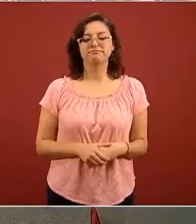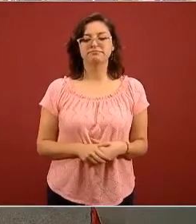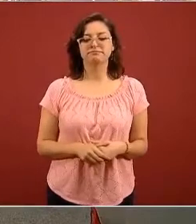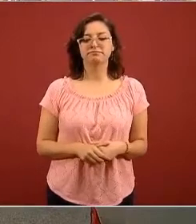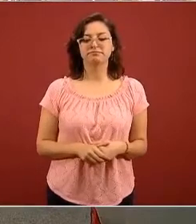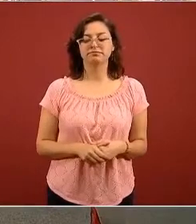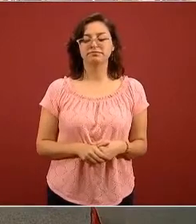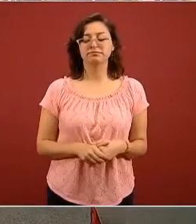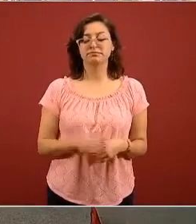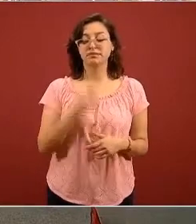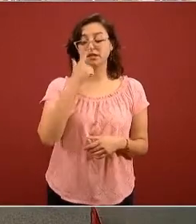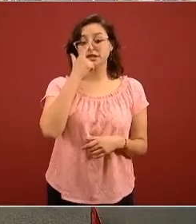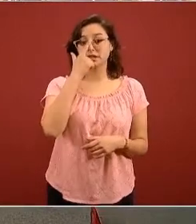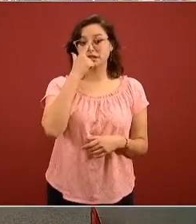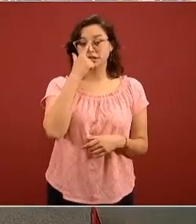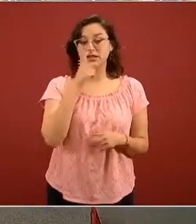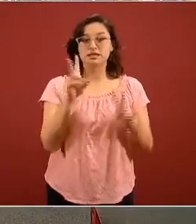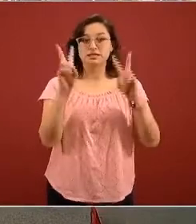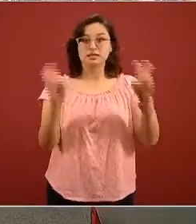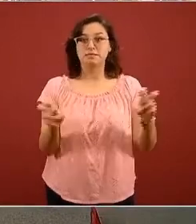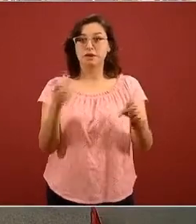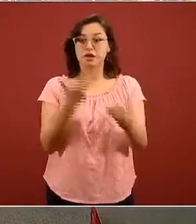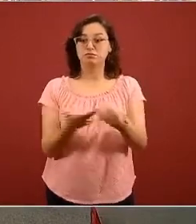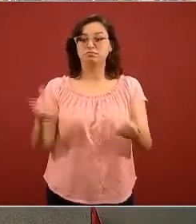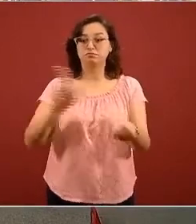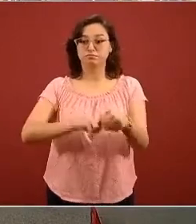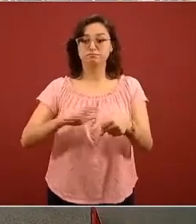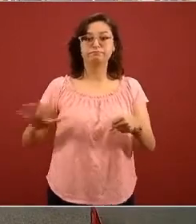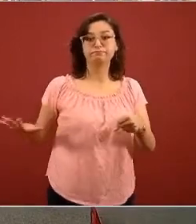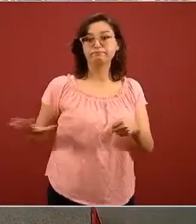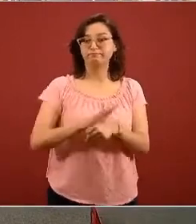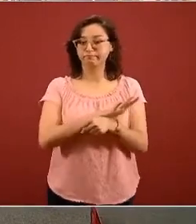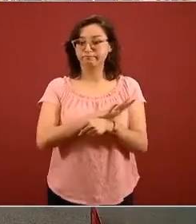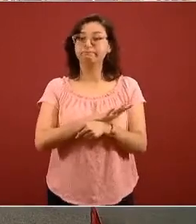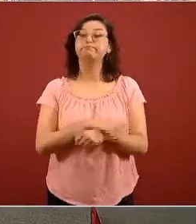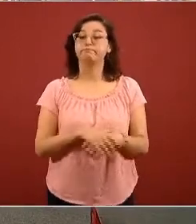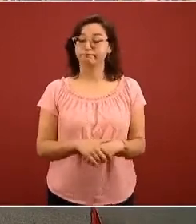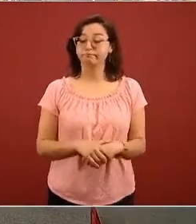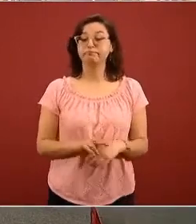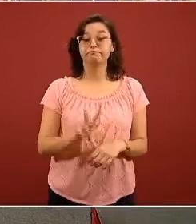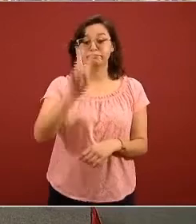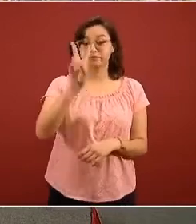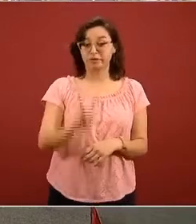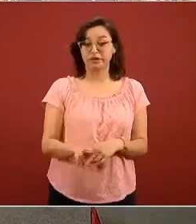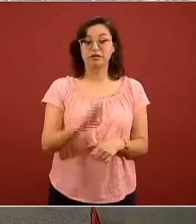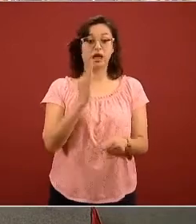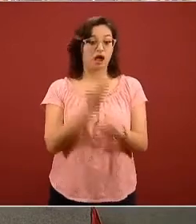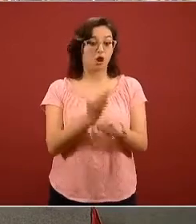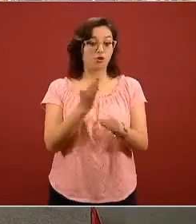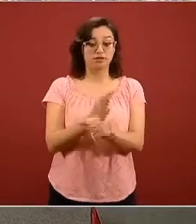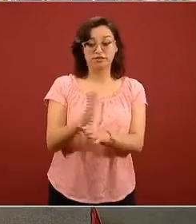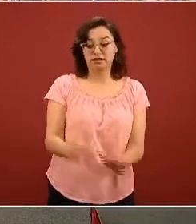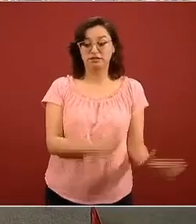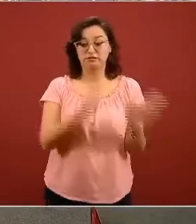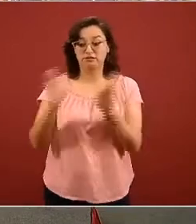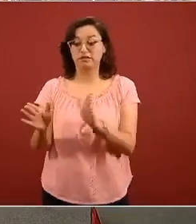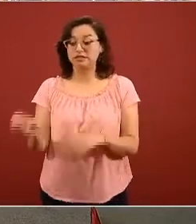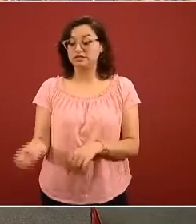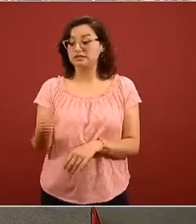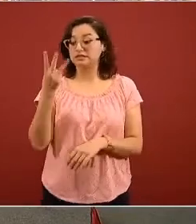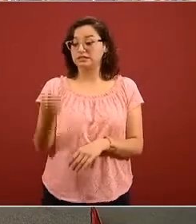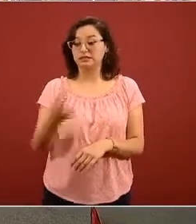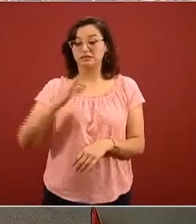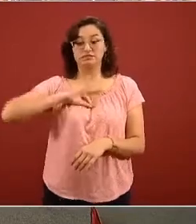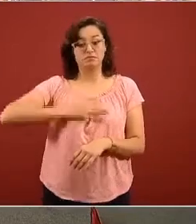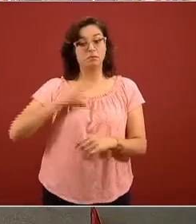Sobre este asunto de la saturación de los hospitales efectivamente estamos en la fase de ascenso rápido en el número